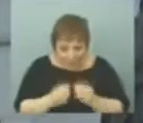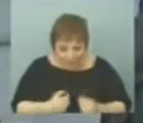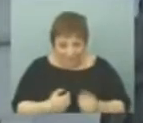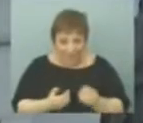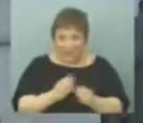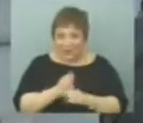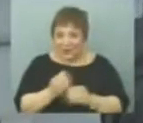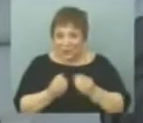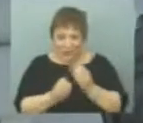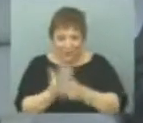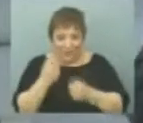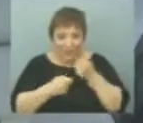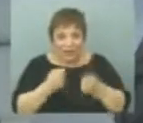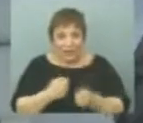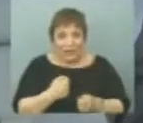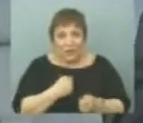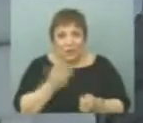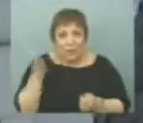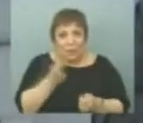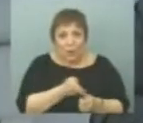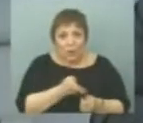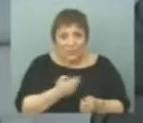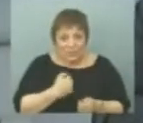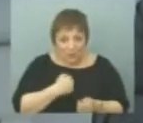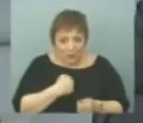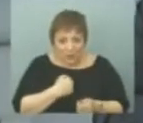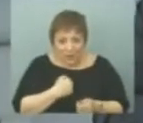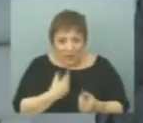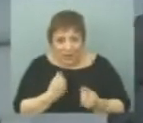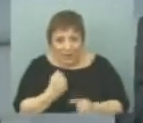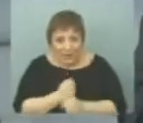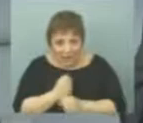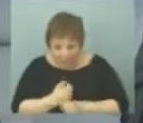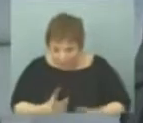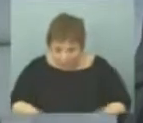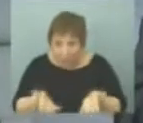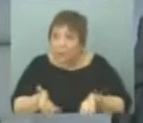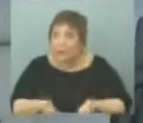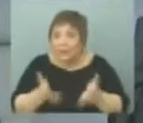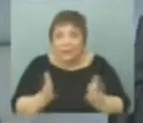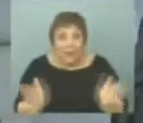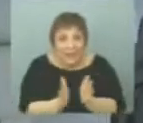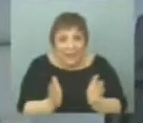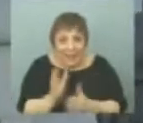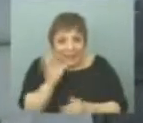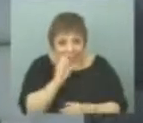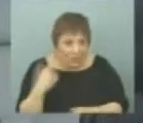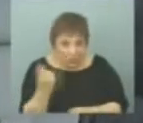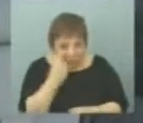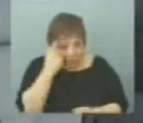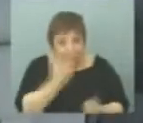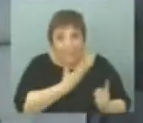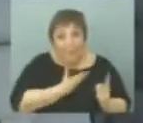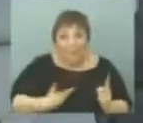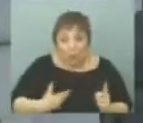en mi caso, me come X% de mi utilidad. O sea, las pequeñas empresas, todo el mundo sabe que el patrón de una